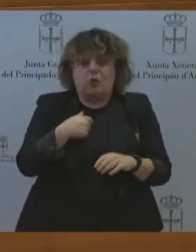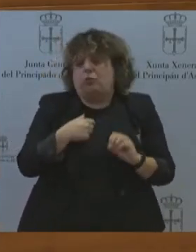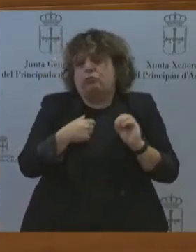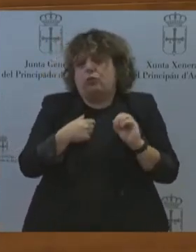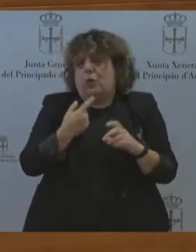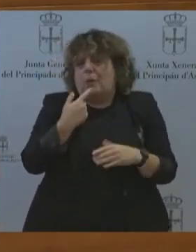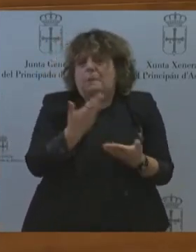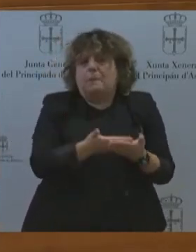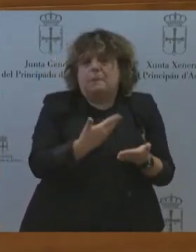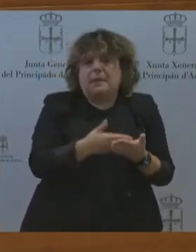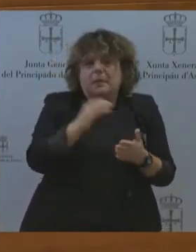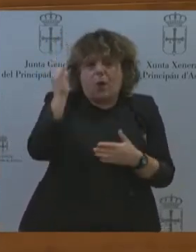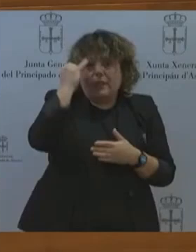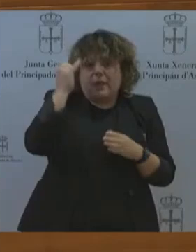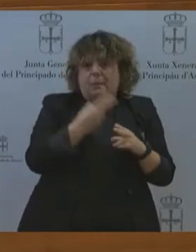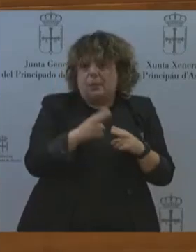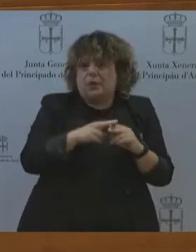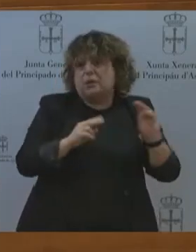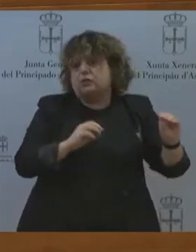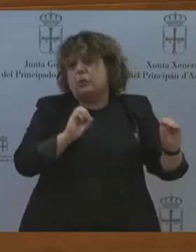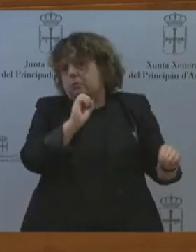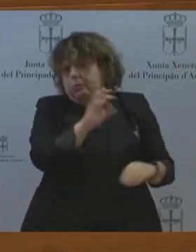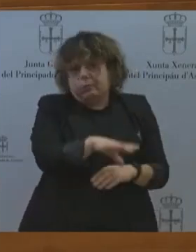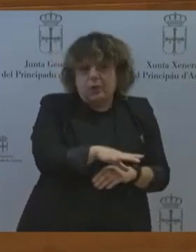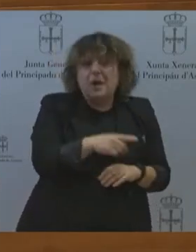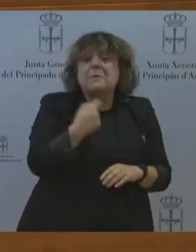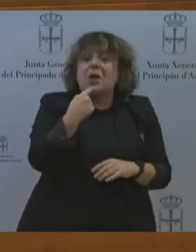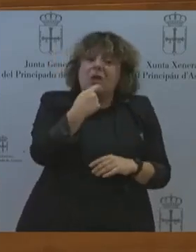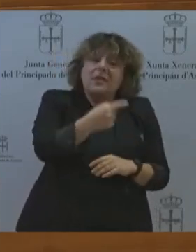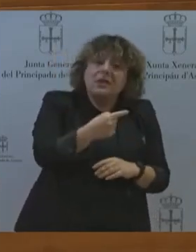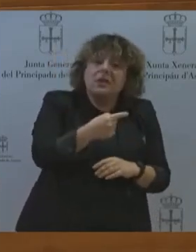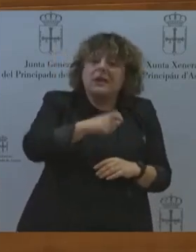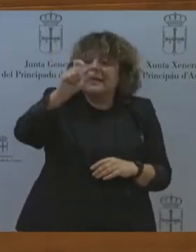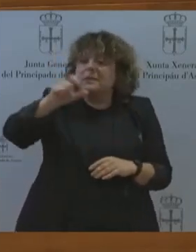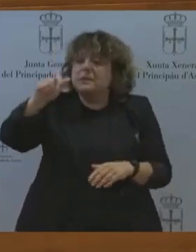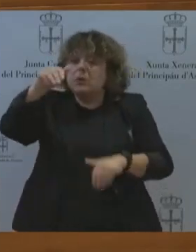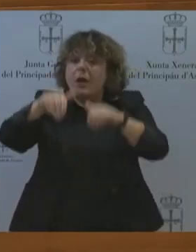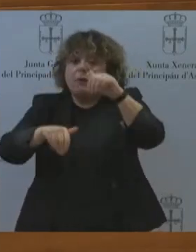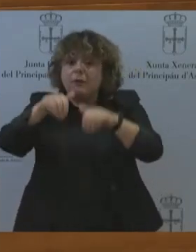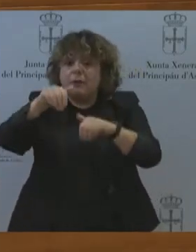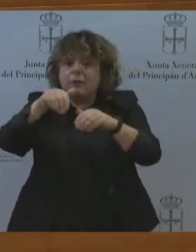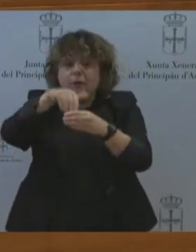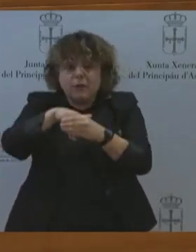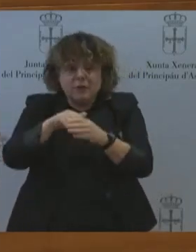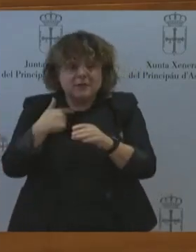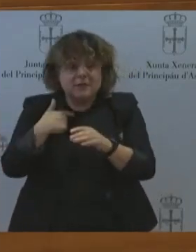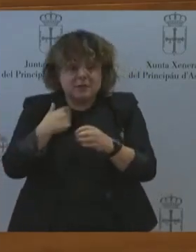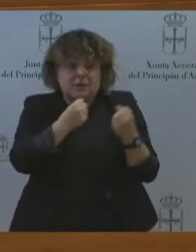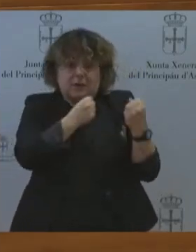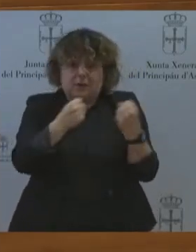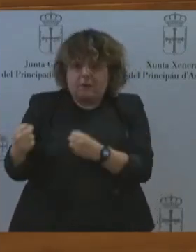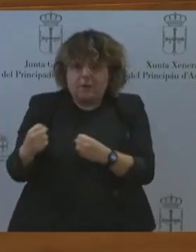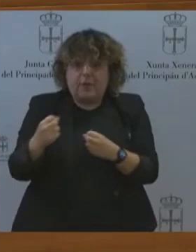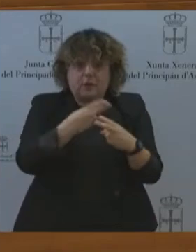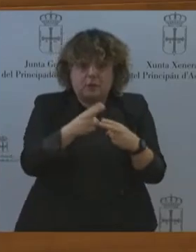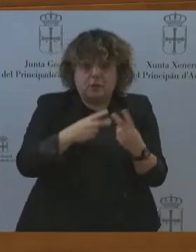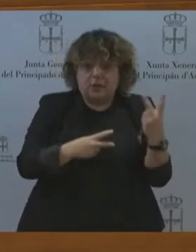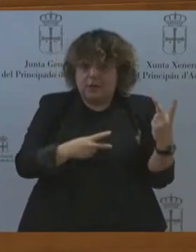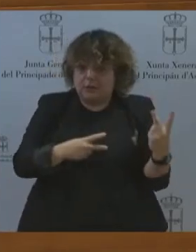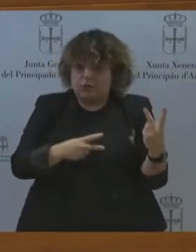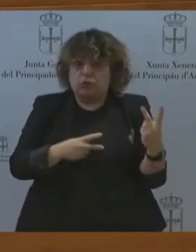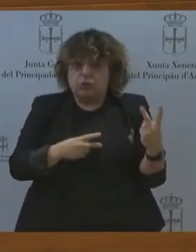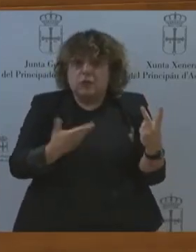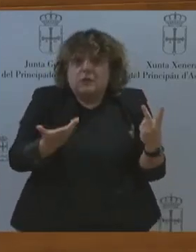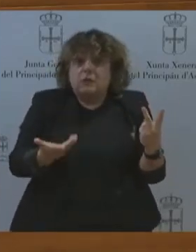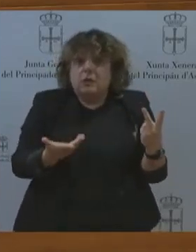sí le digo es que los electores han reforzado la política de amplios consensos. Y eso permite que usted pueda avanzar hacia la centralidad de sus políticas.